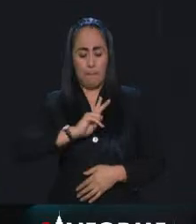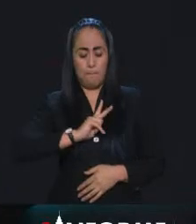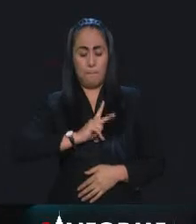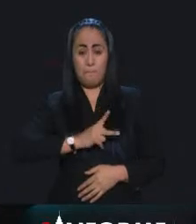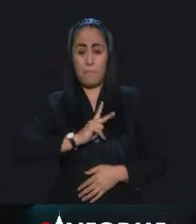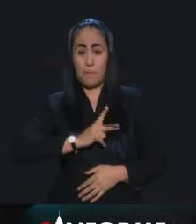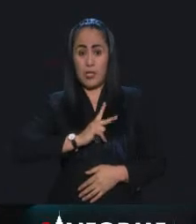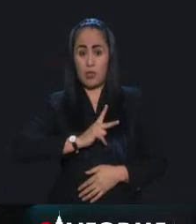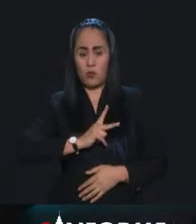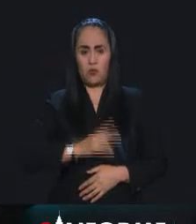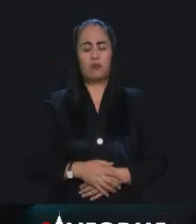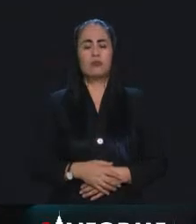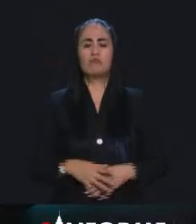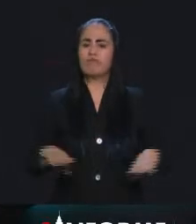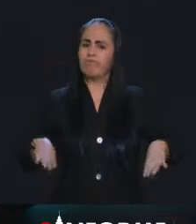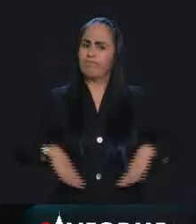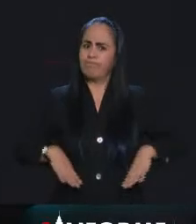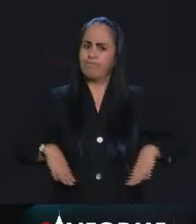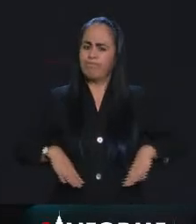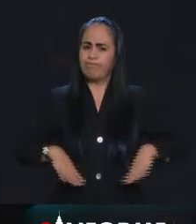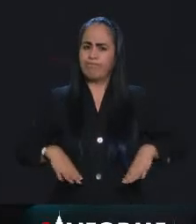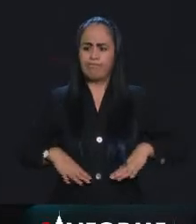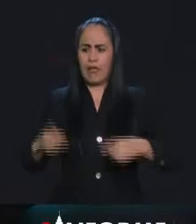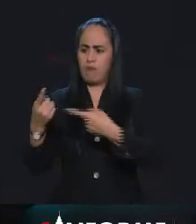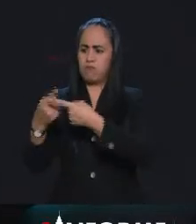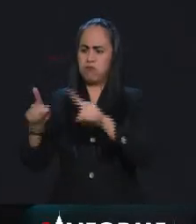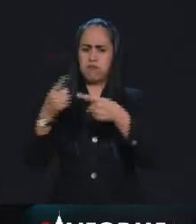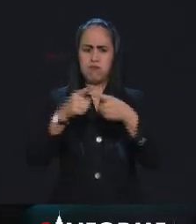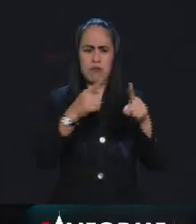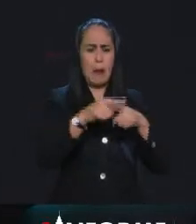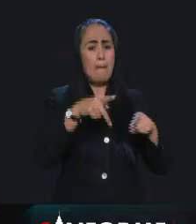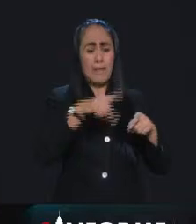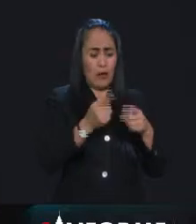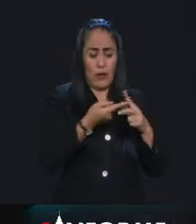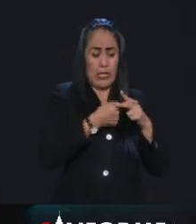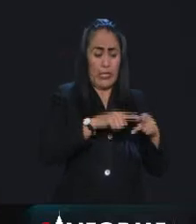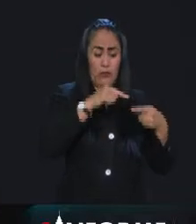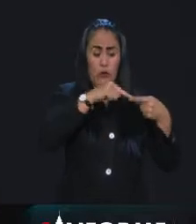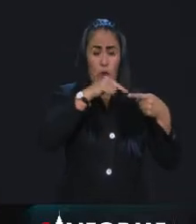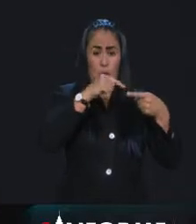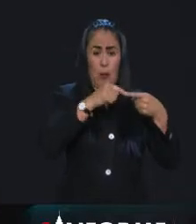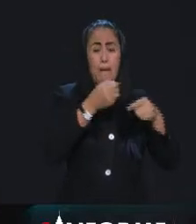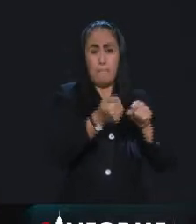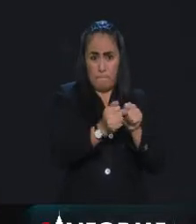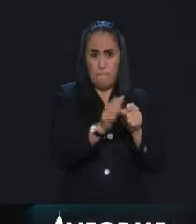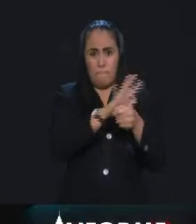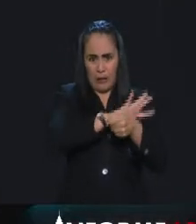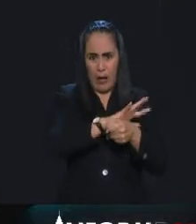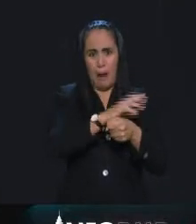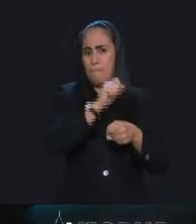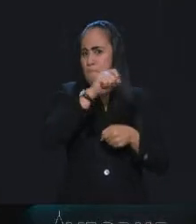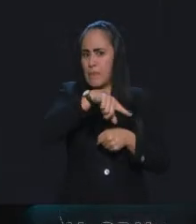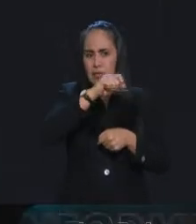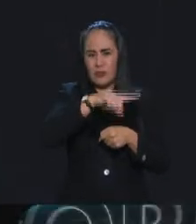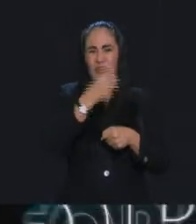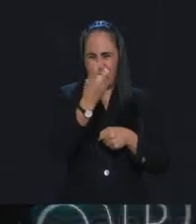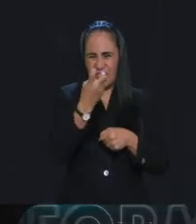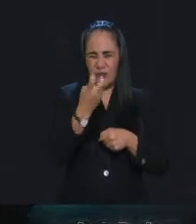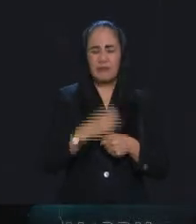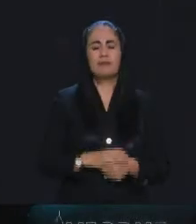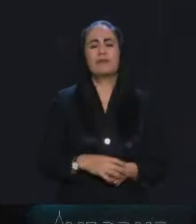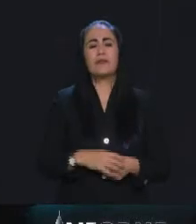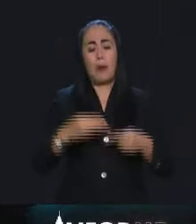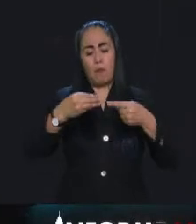se van presentando y van siendo diferentes. Pero el virus es exactamente el mismo. Es lo que explicaba el doctor Alcocer. Las